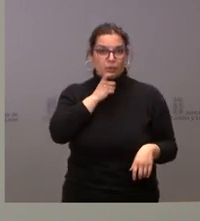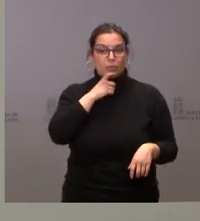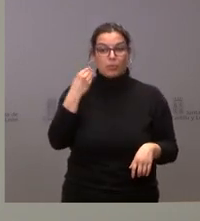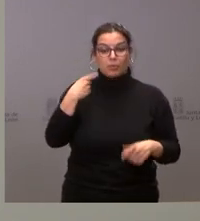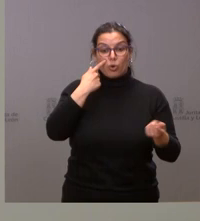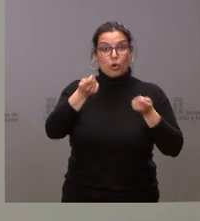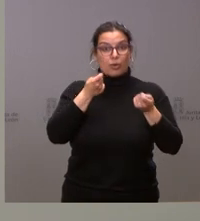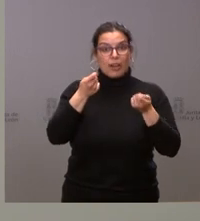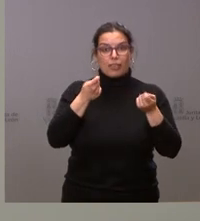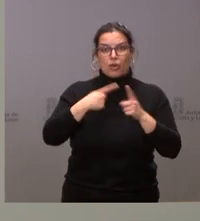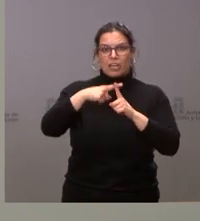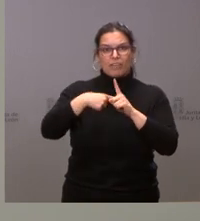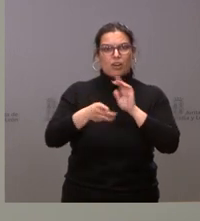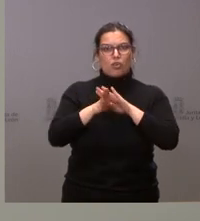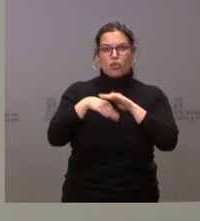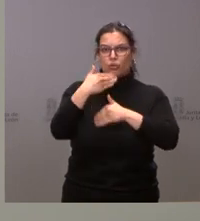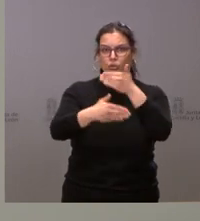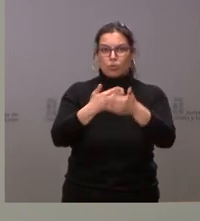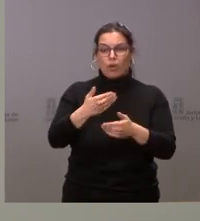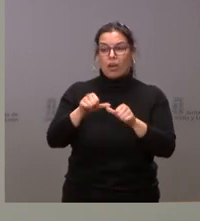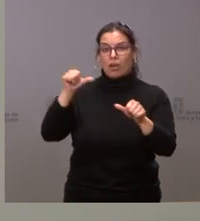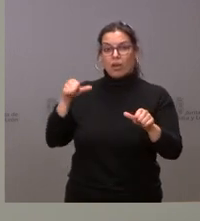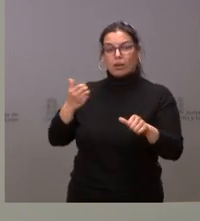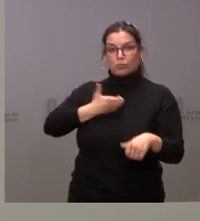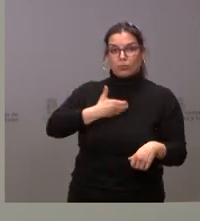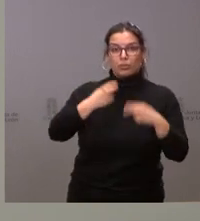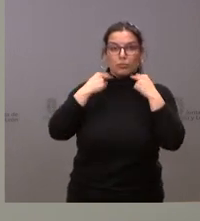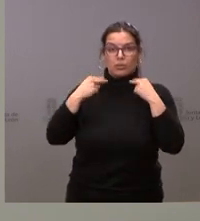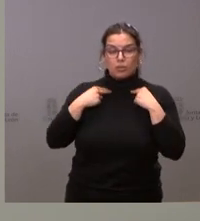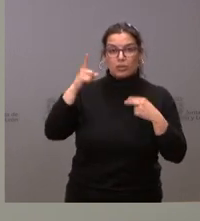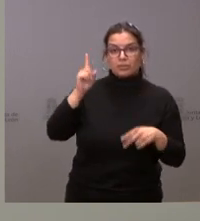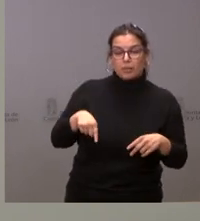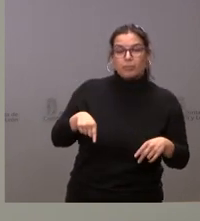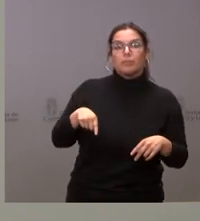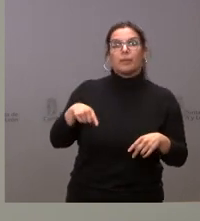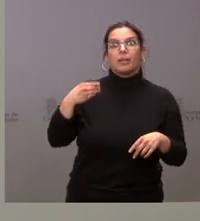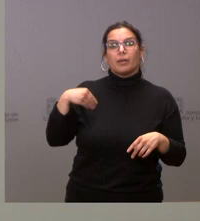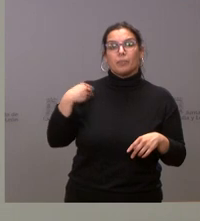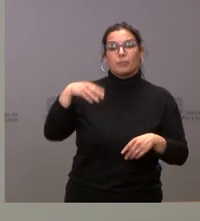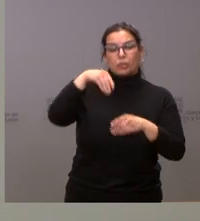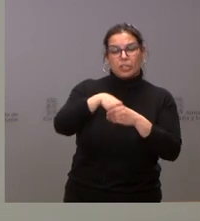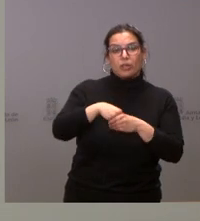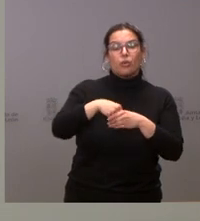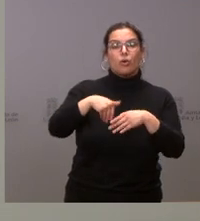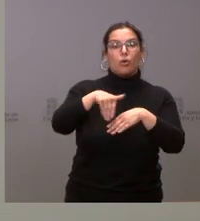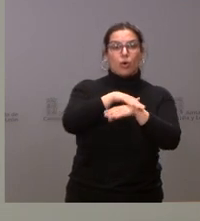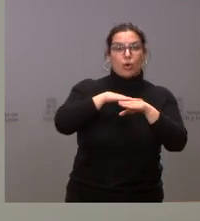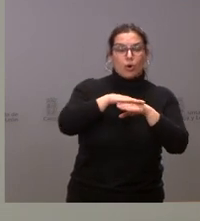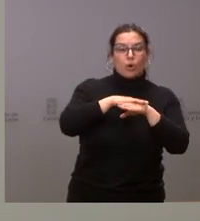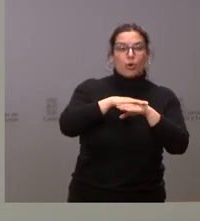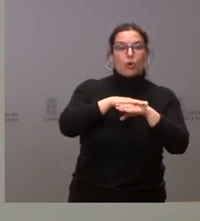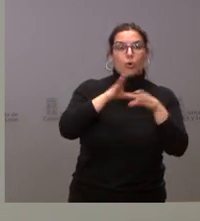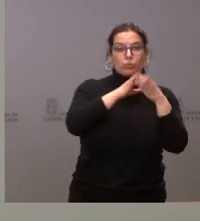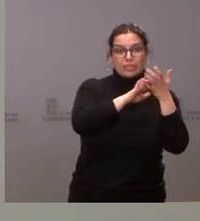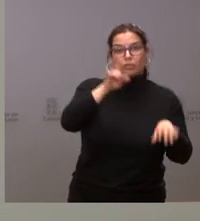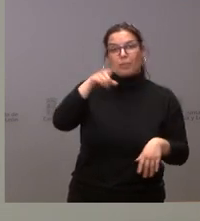coordinación. Lo hemos tenido con las corporaciones locales, lo hemos tenido con ONGs, lo hemos tenido internamente en la Junta de Castilla y León, ahora lo tendremos también con la delegación del